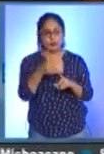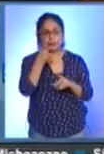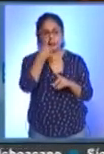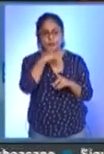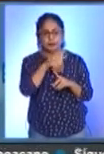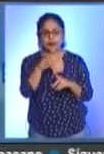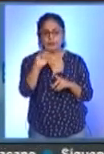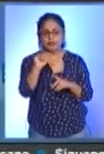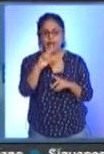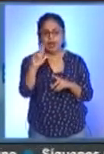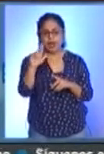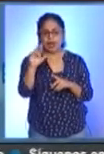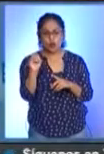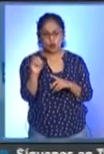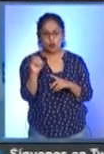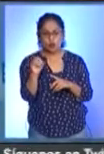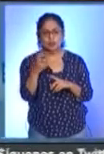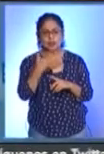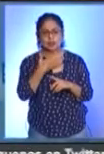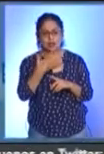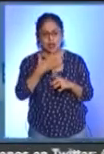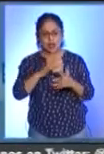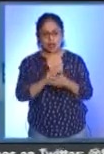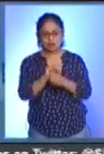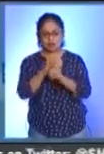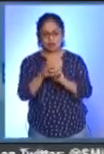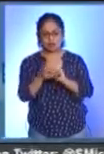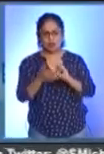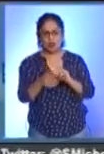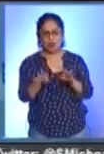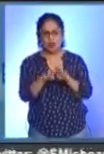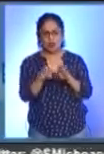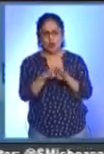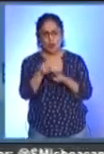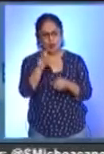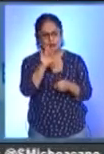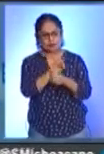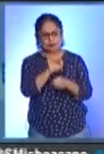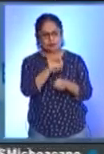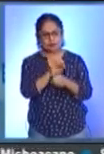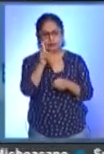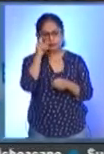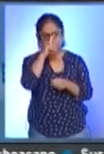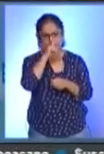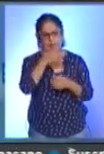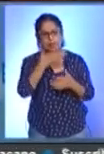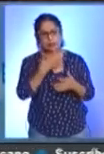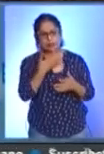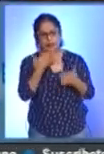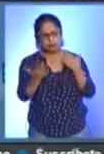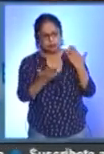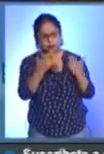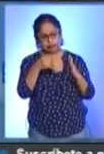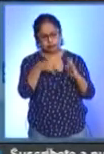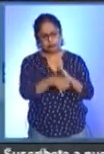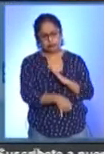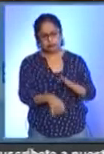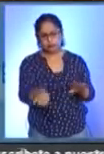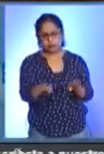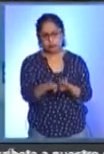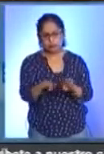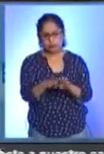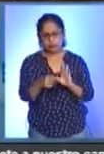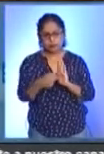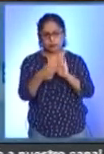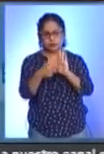en barro policromado, cuyas colas dejan un rastro que permite comprender la complejidad del fenómeno estudiado. La presentación